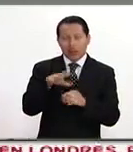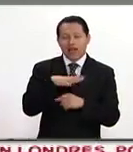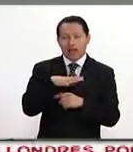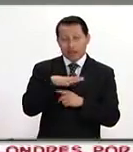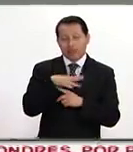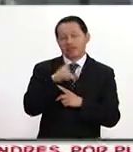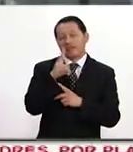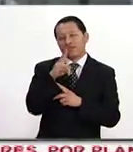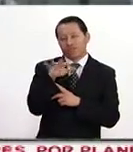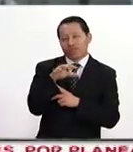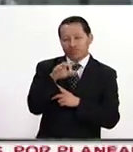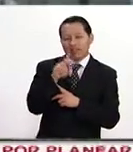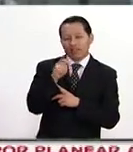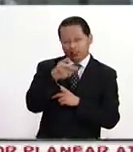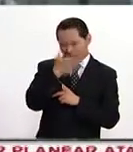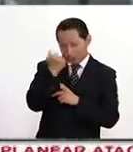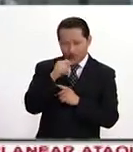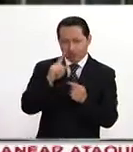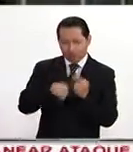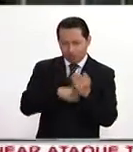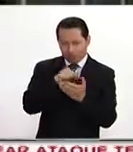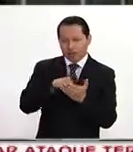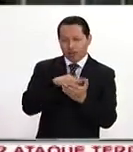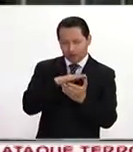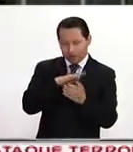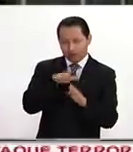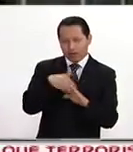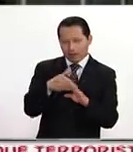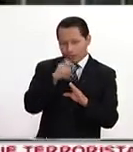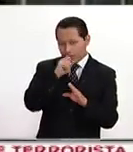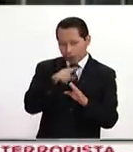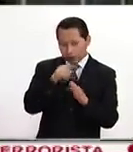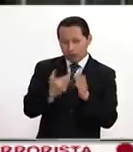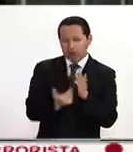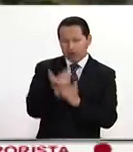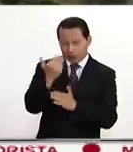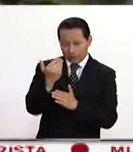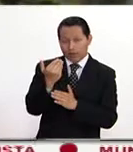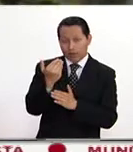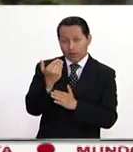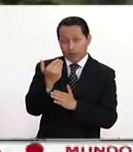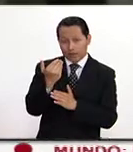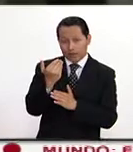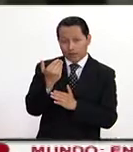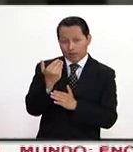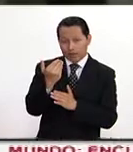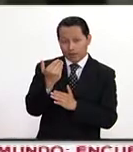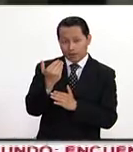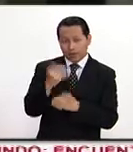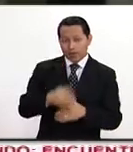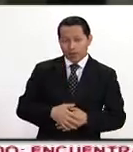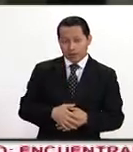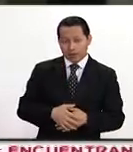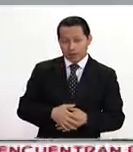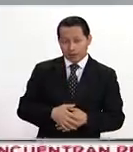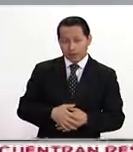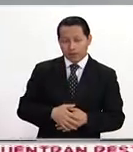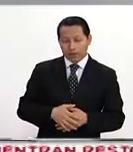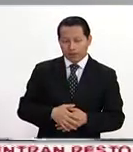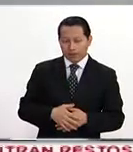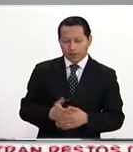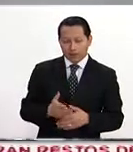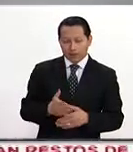está prendido no se sabe a dónde va a afectar. Bueno, esta mañana es lo pareciera. Así es, y qué bueno que nos precisas. Es imposible.